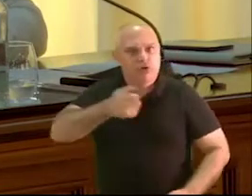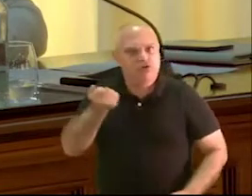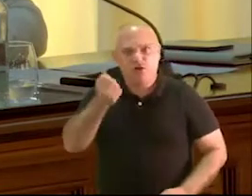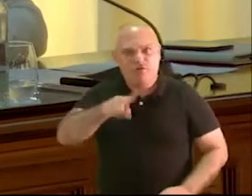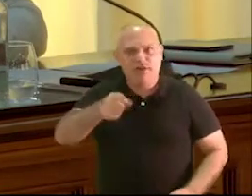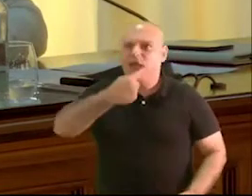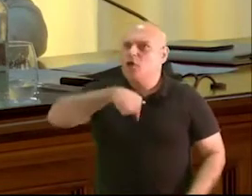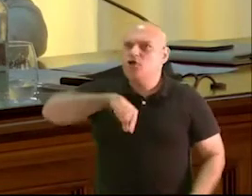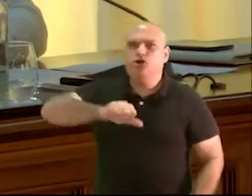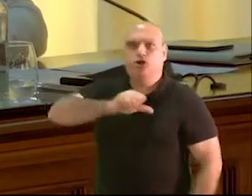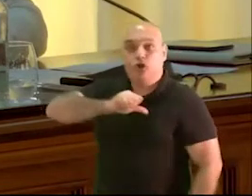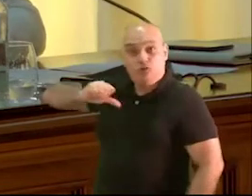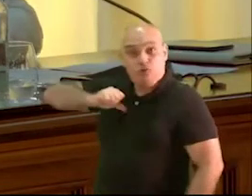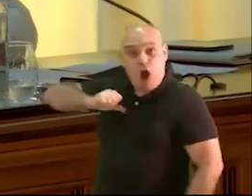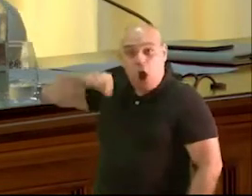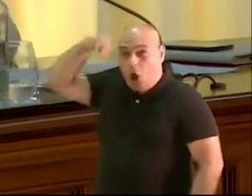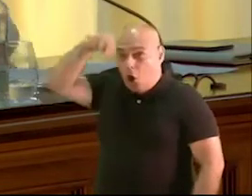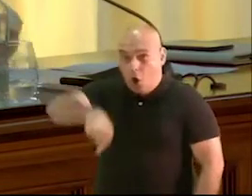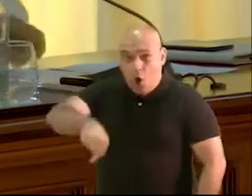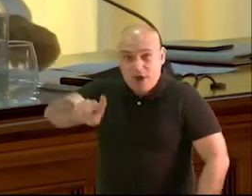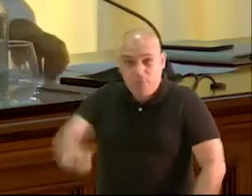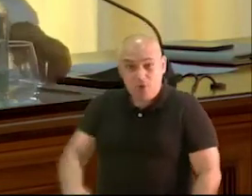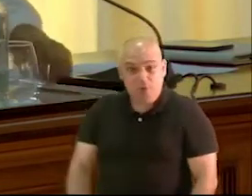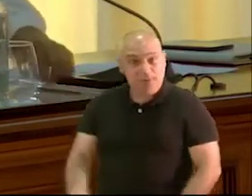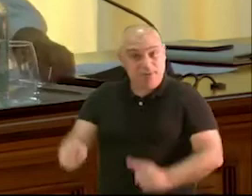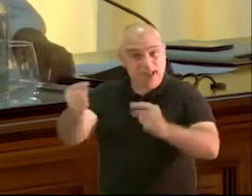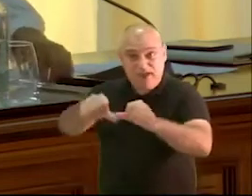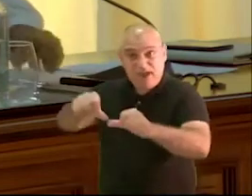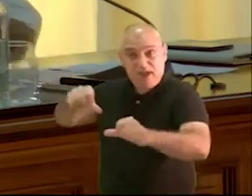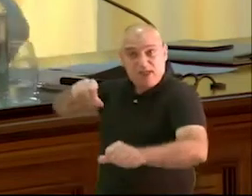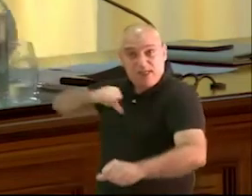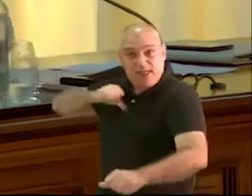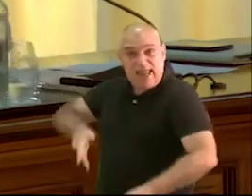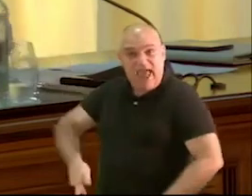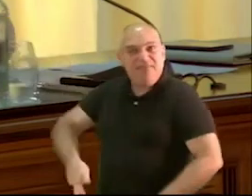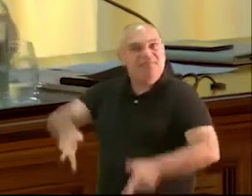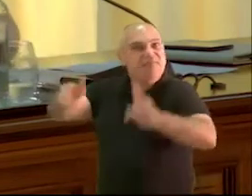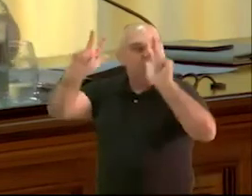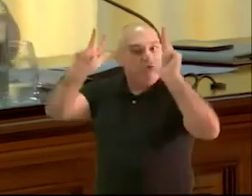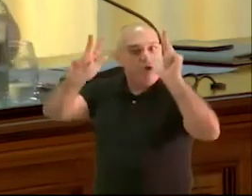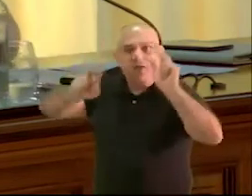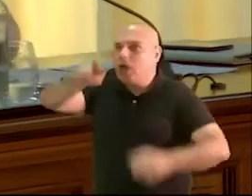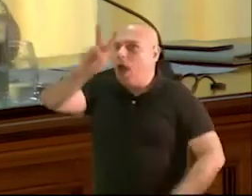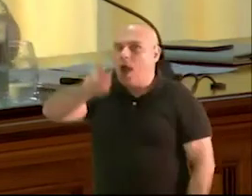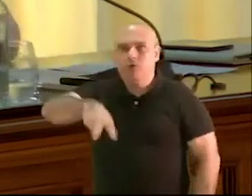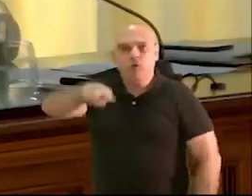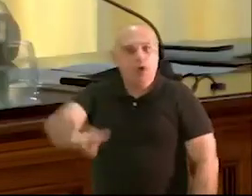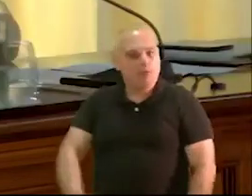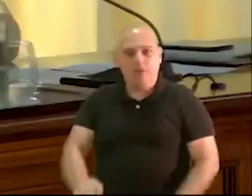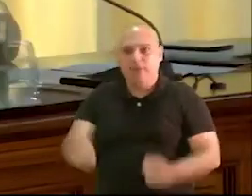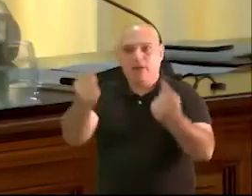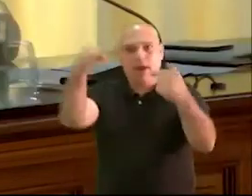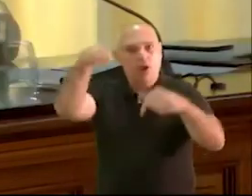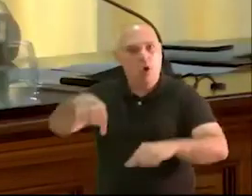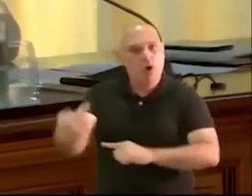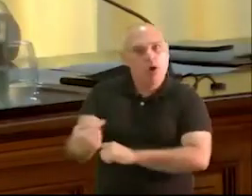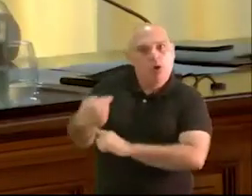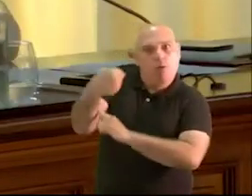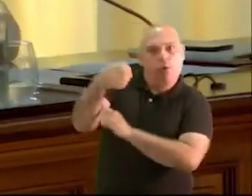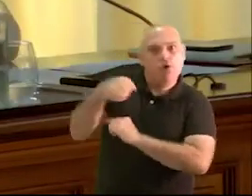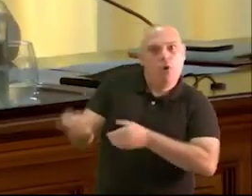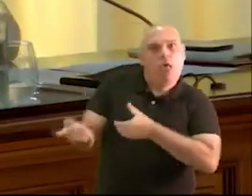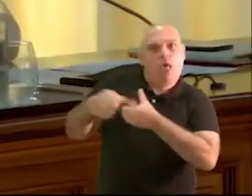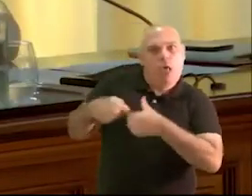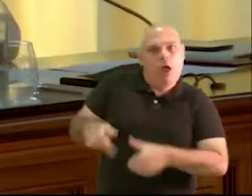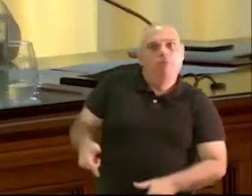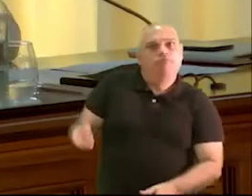saltar este pleno por primera vez en toda la democracia en el Estado de España. También entendemos que hay un hecho muy importante